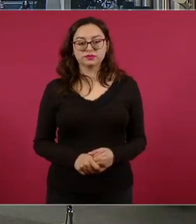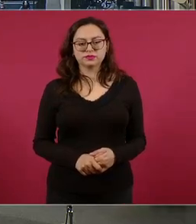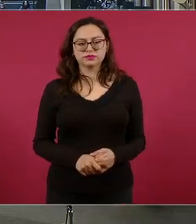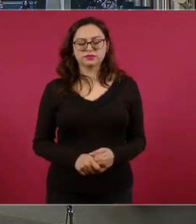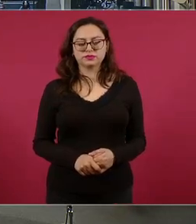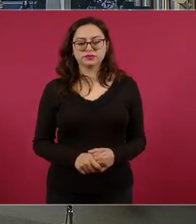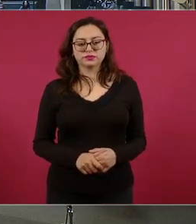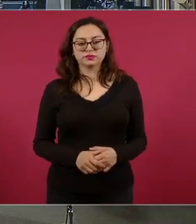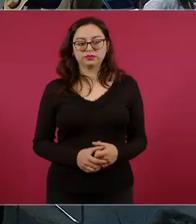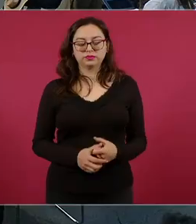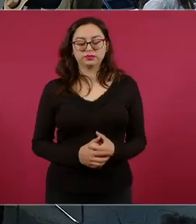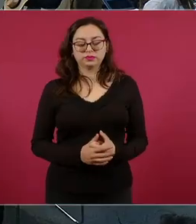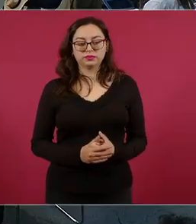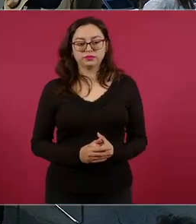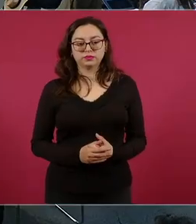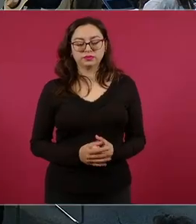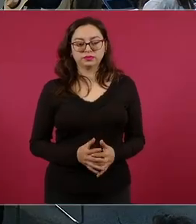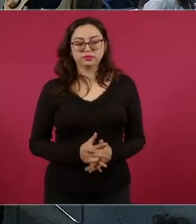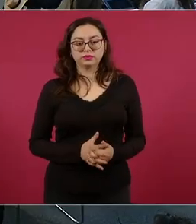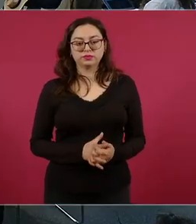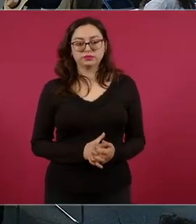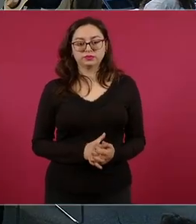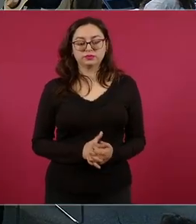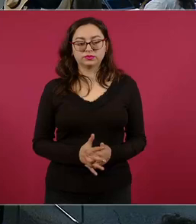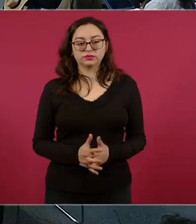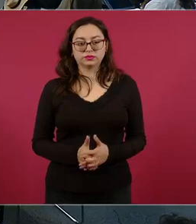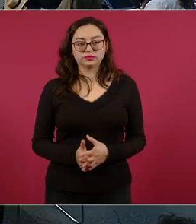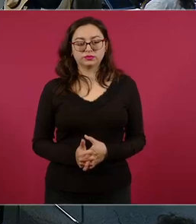el lunes